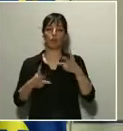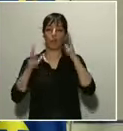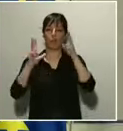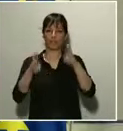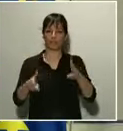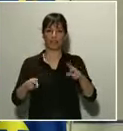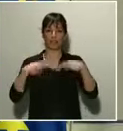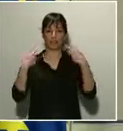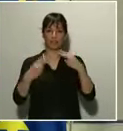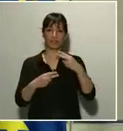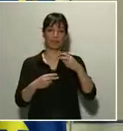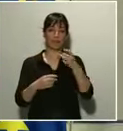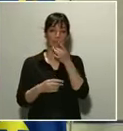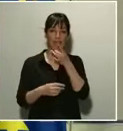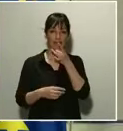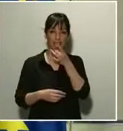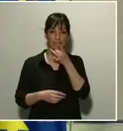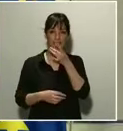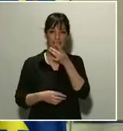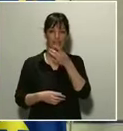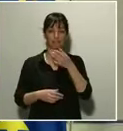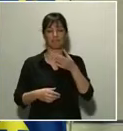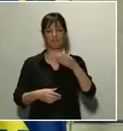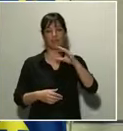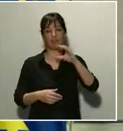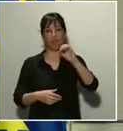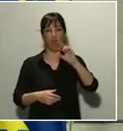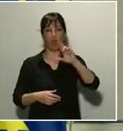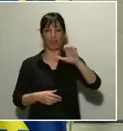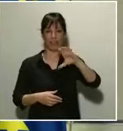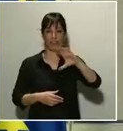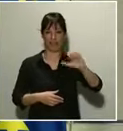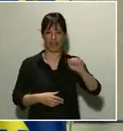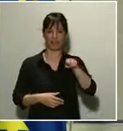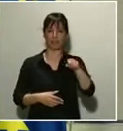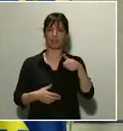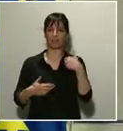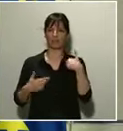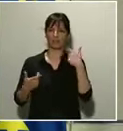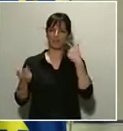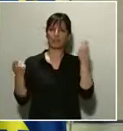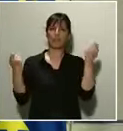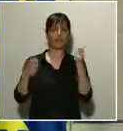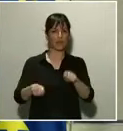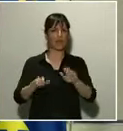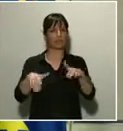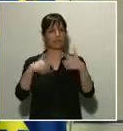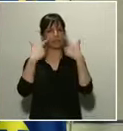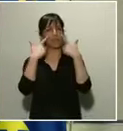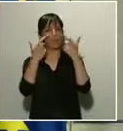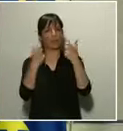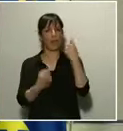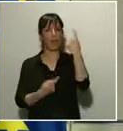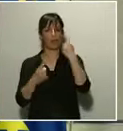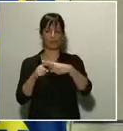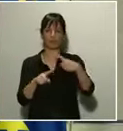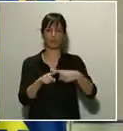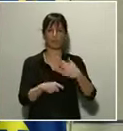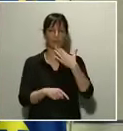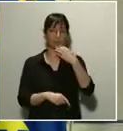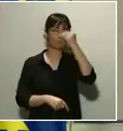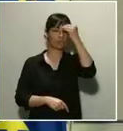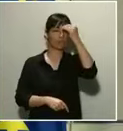bares. Esto ha afectado de una forma significativa a algunos productos, en particular estoy pensando en el cordero, la